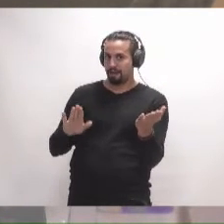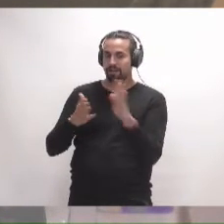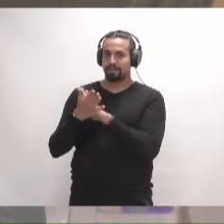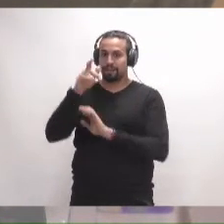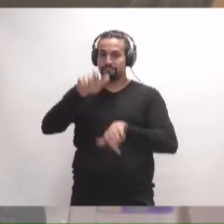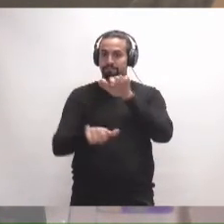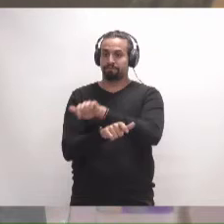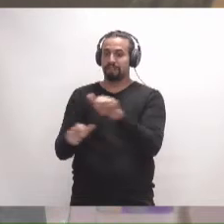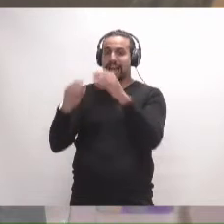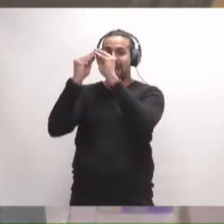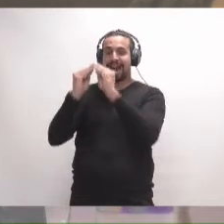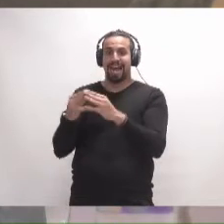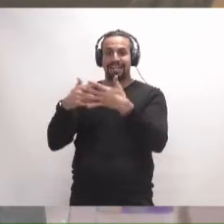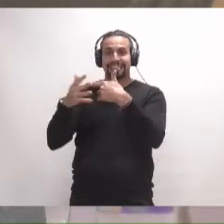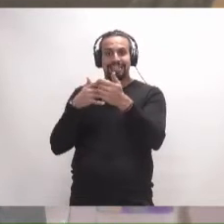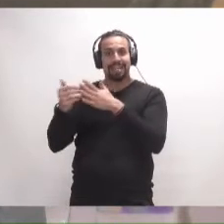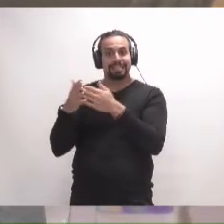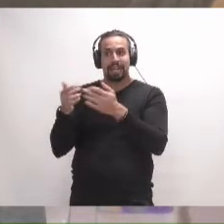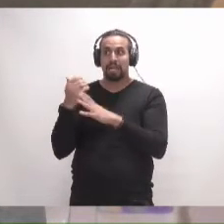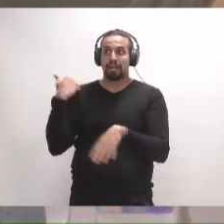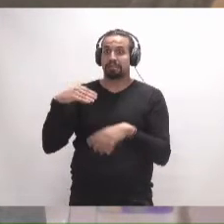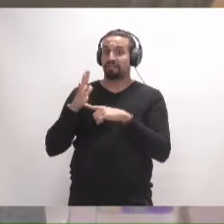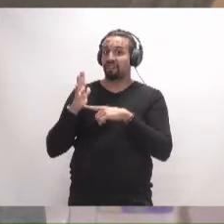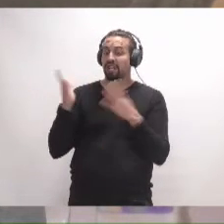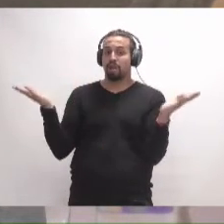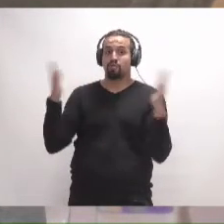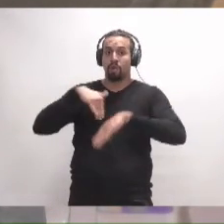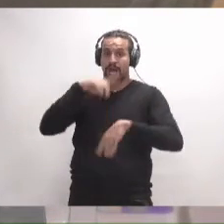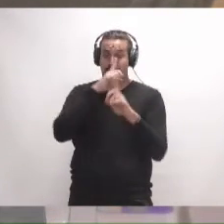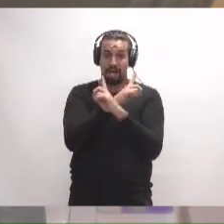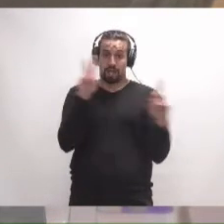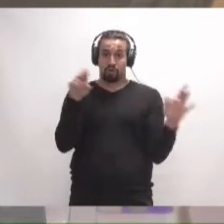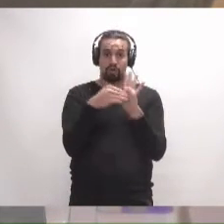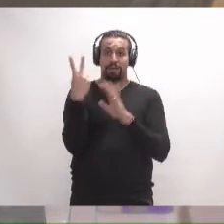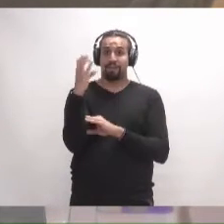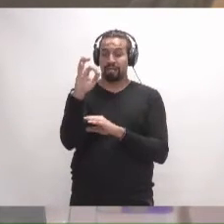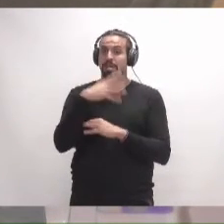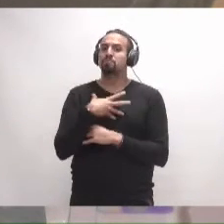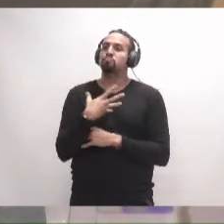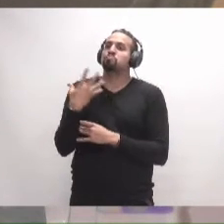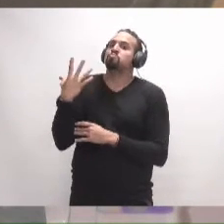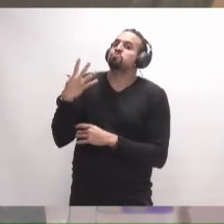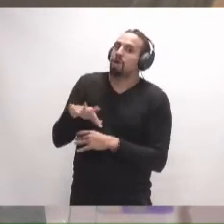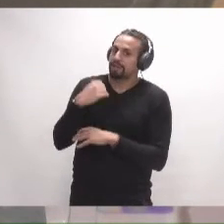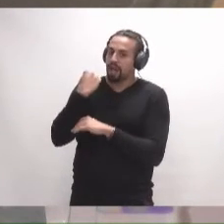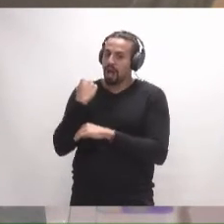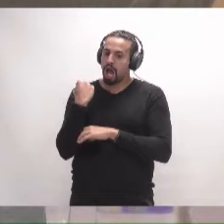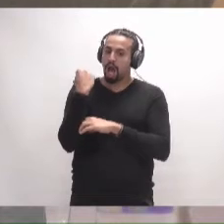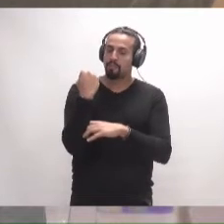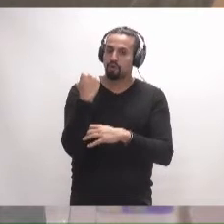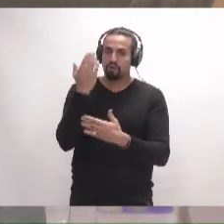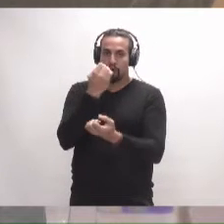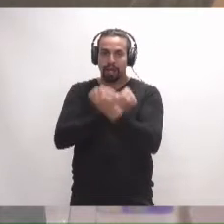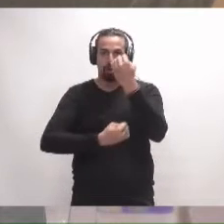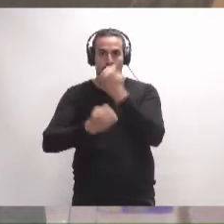que las artesanas, después de no haber podido tener ninguna feria durante el año 2020, puedan tener un apoyo económico que las